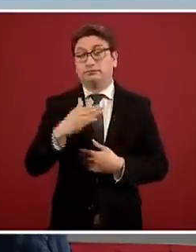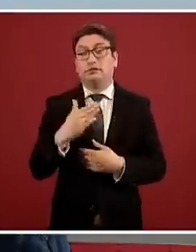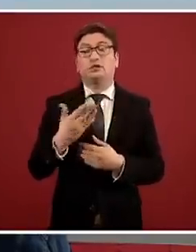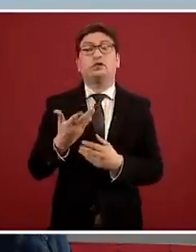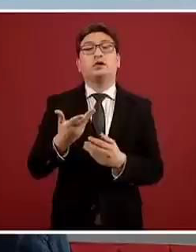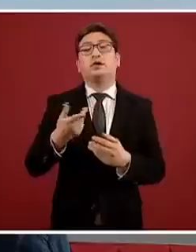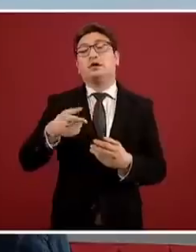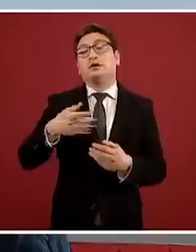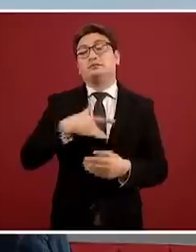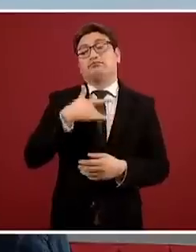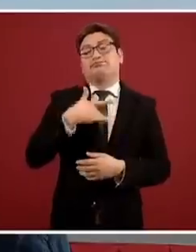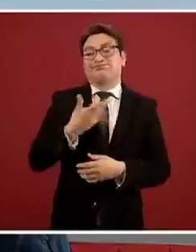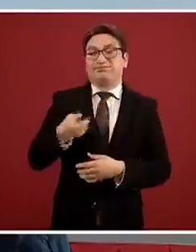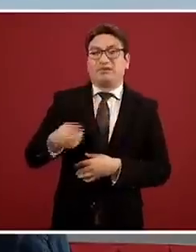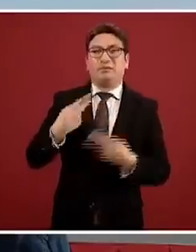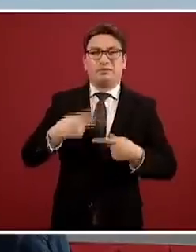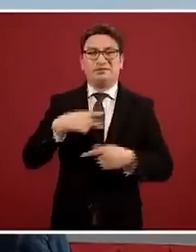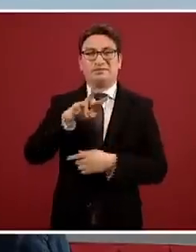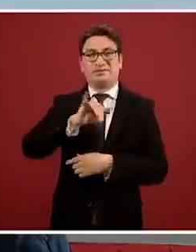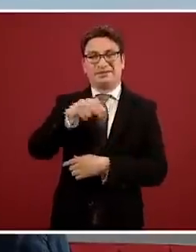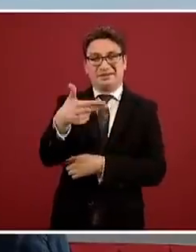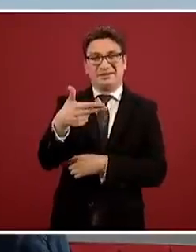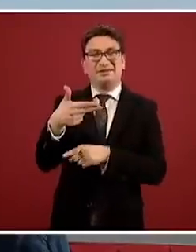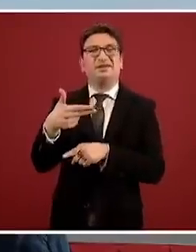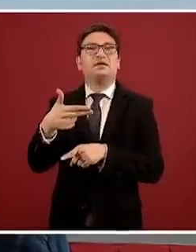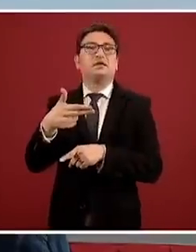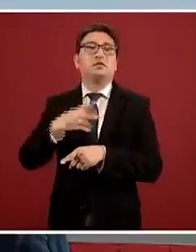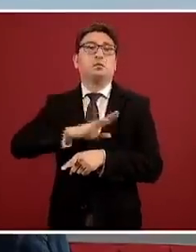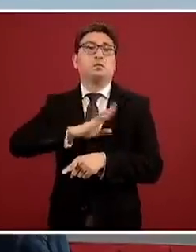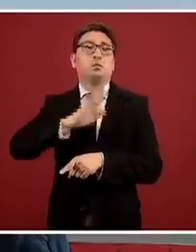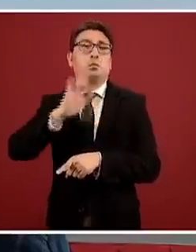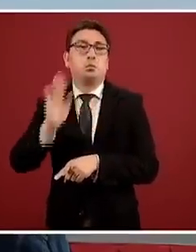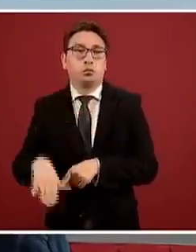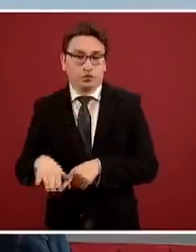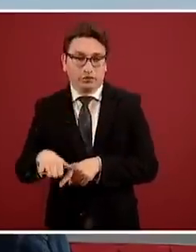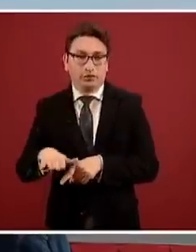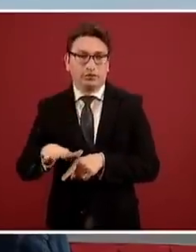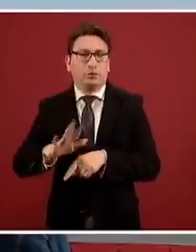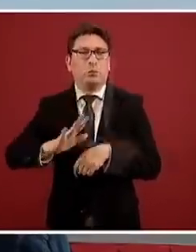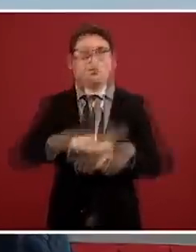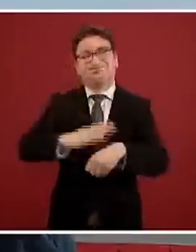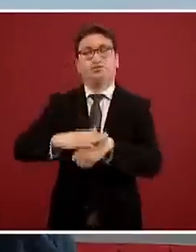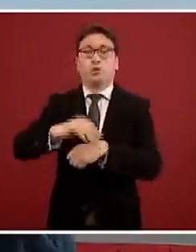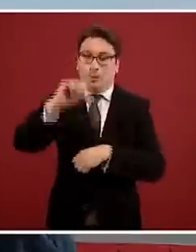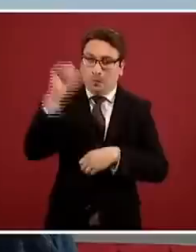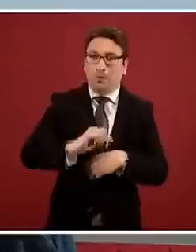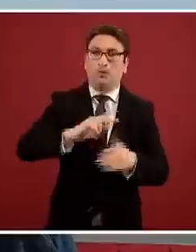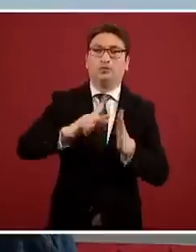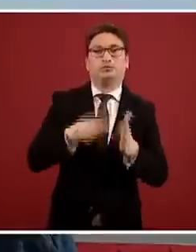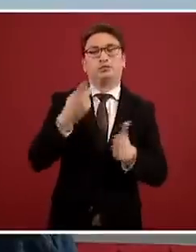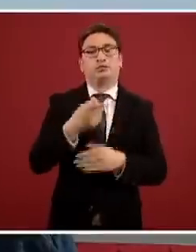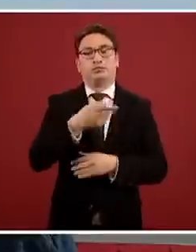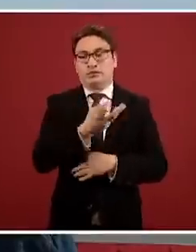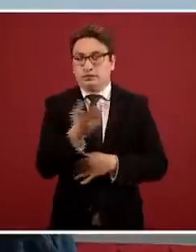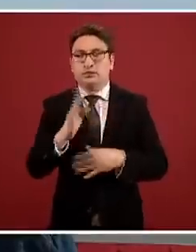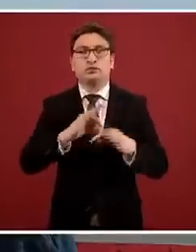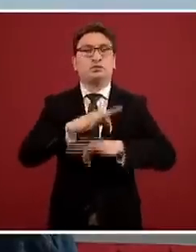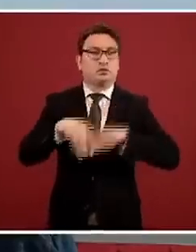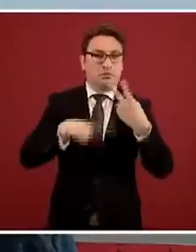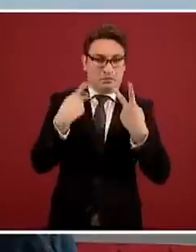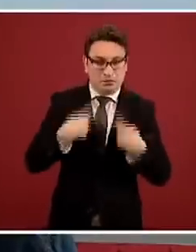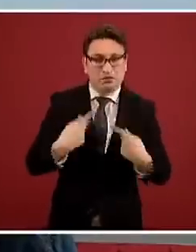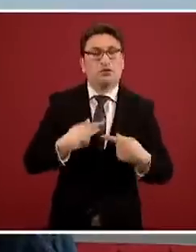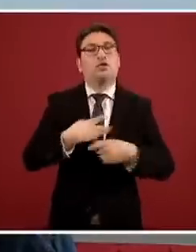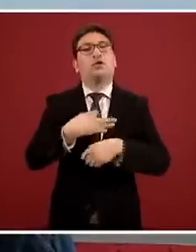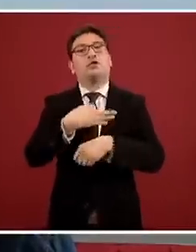tenido algunas personas con VIH que han perdido la vida directamente como causa del COVID. A las personas y a los